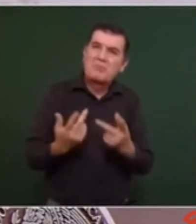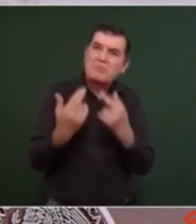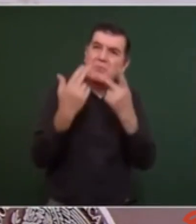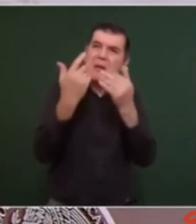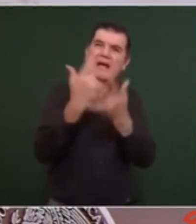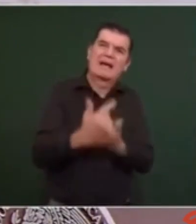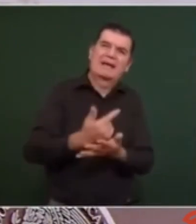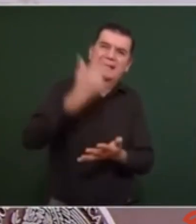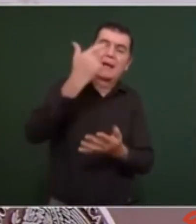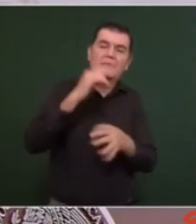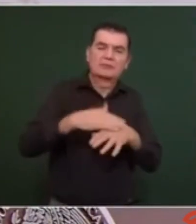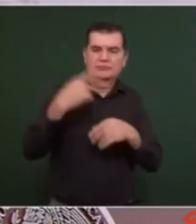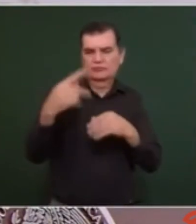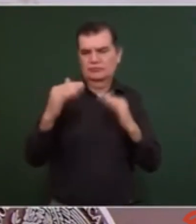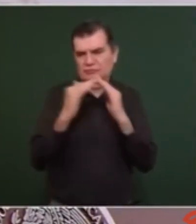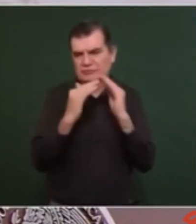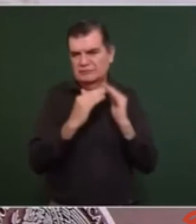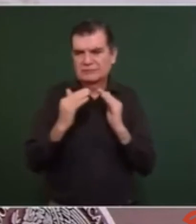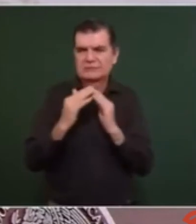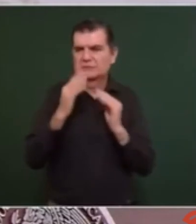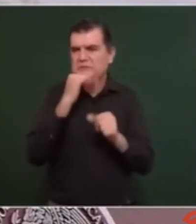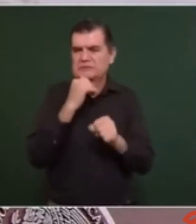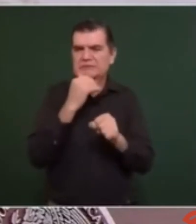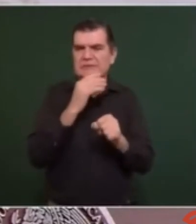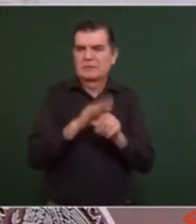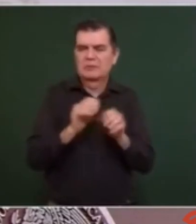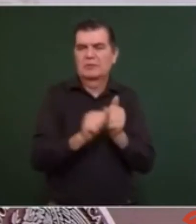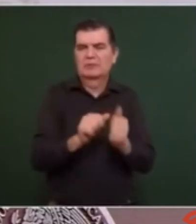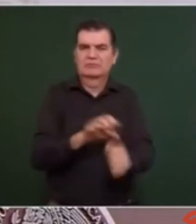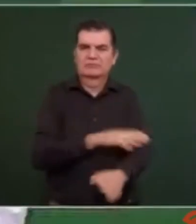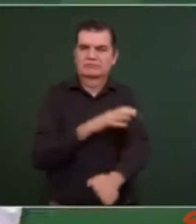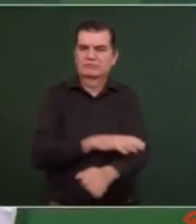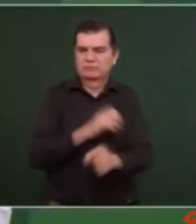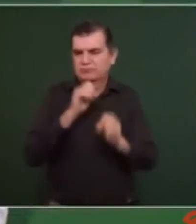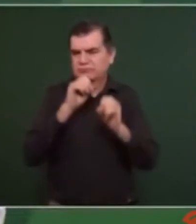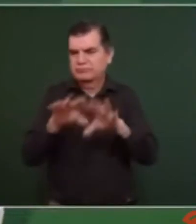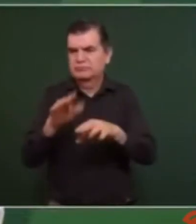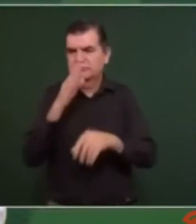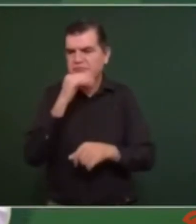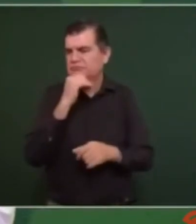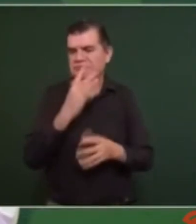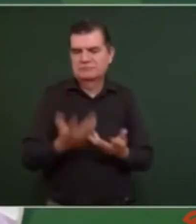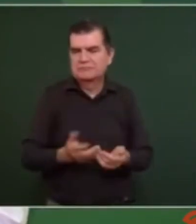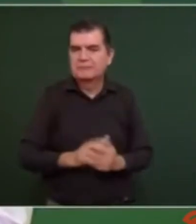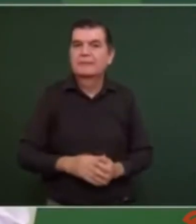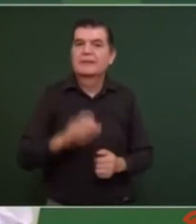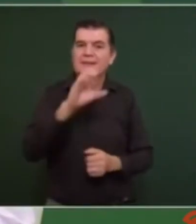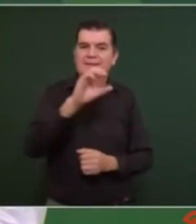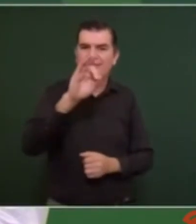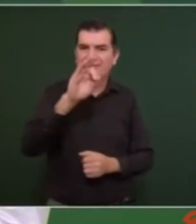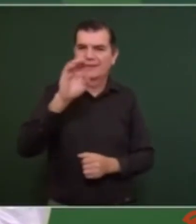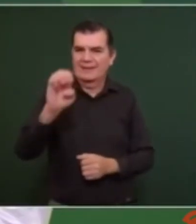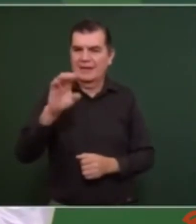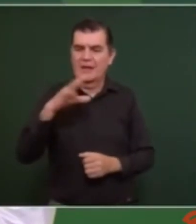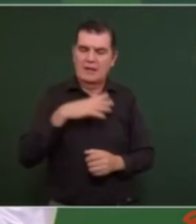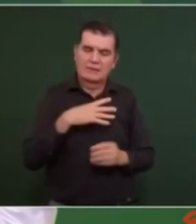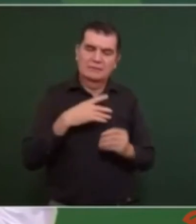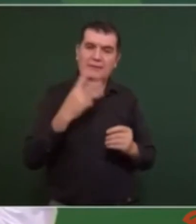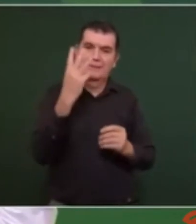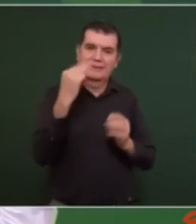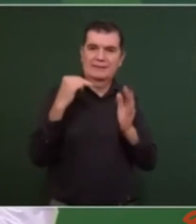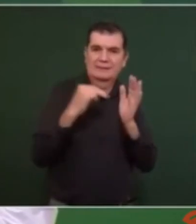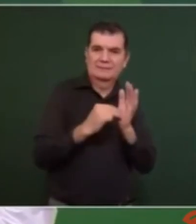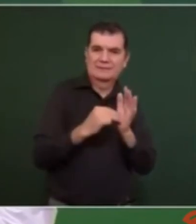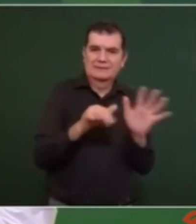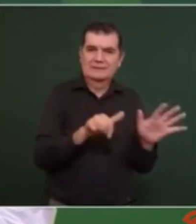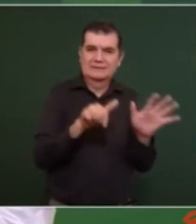instalación particular y no es posible recibir el suministro eléctrico. La CFE desplegó 3